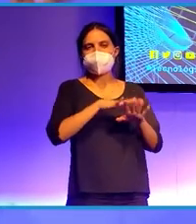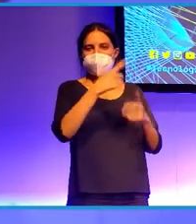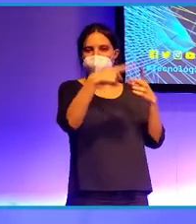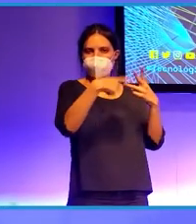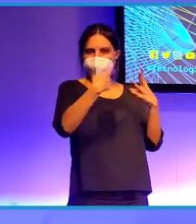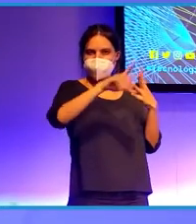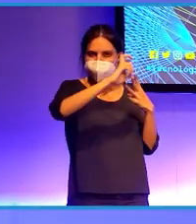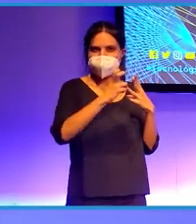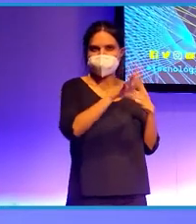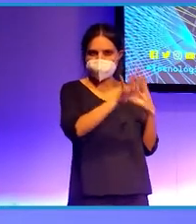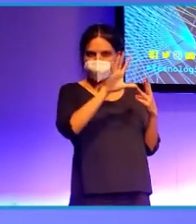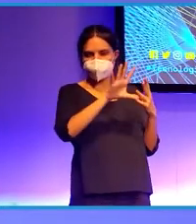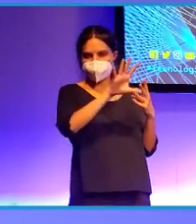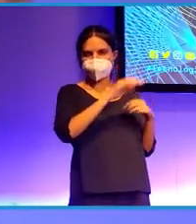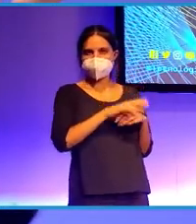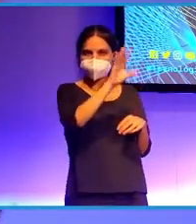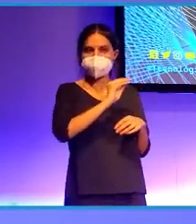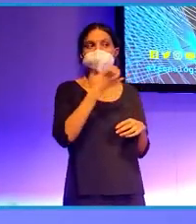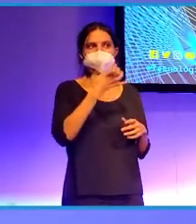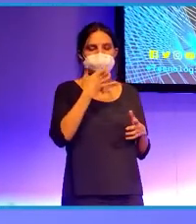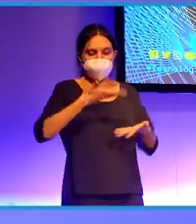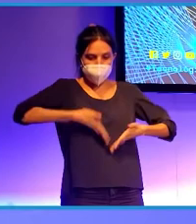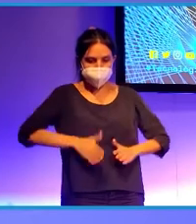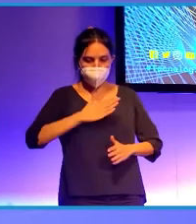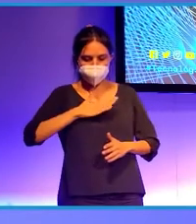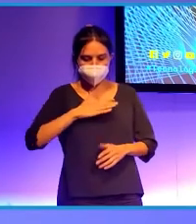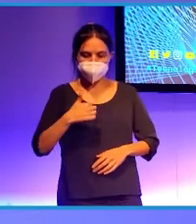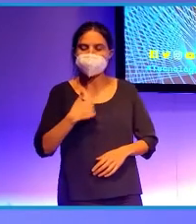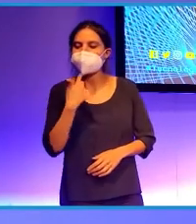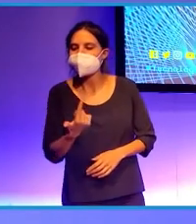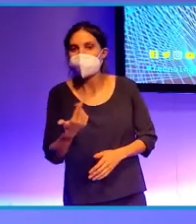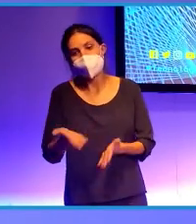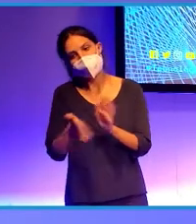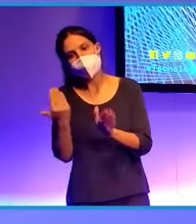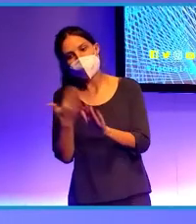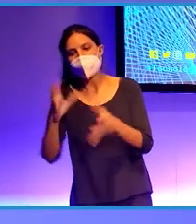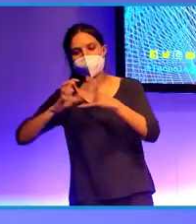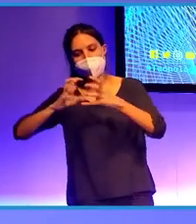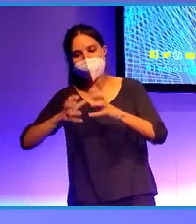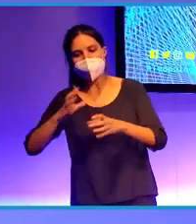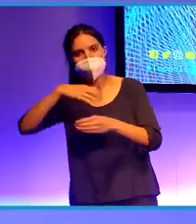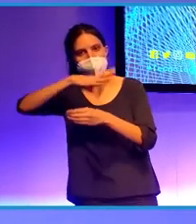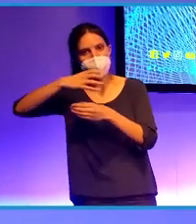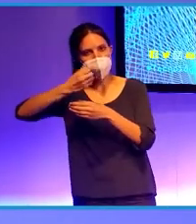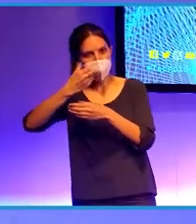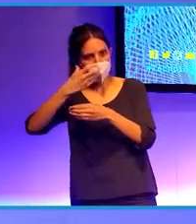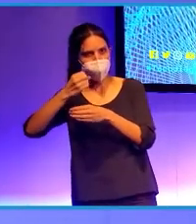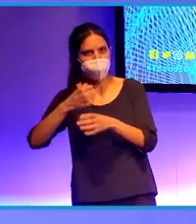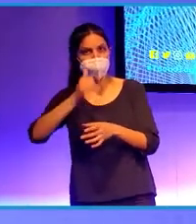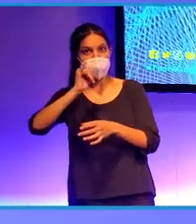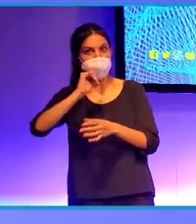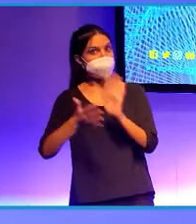cuando te escuchas a ti misma decirle a tus hijos ¡Bébete el jugo de naranja! ¡Rápido que se le van las vitaminas! Muy a pesar de lo que en su día dijo Chicote.